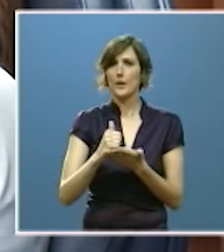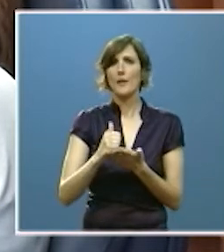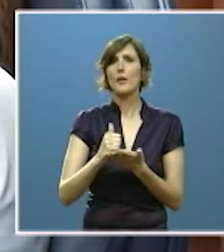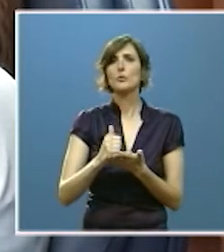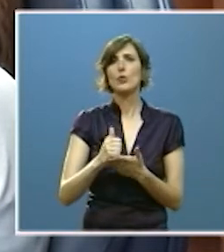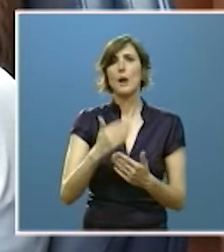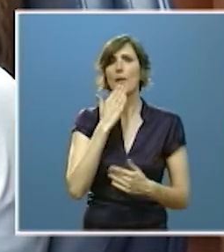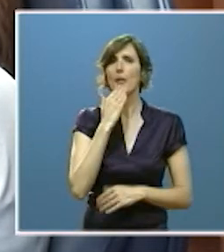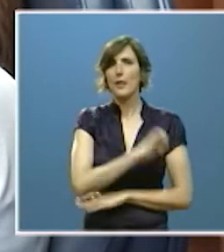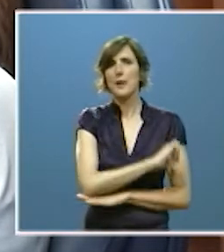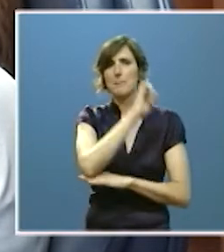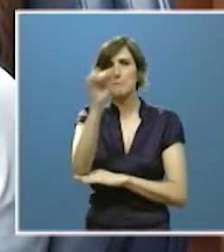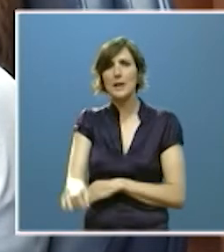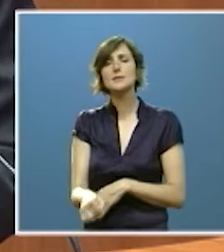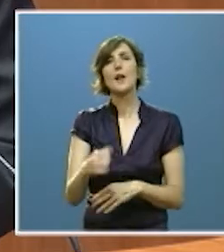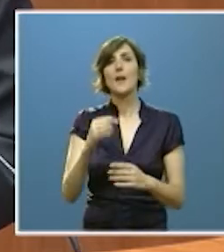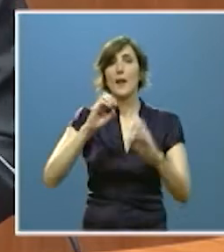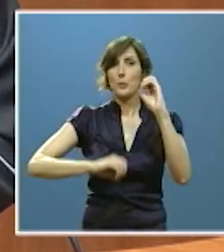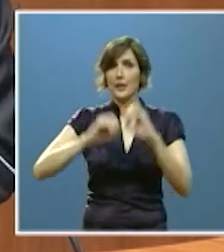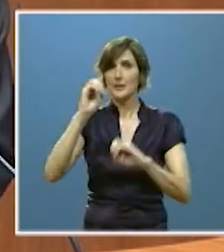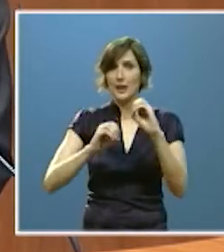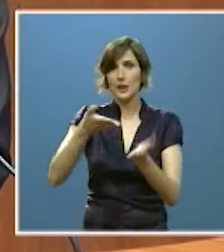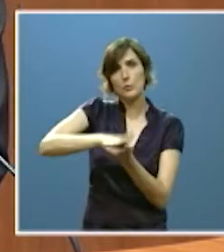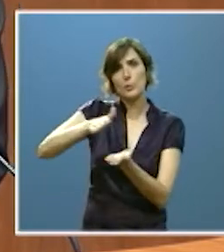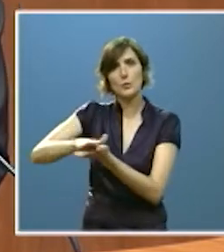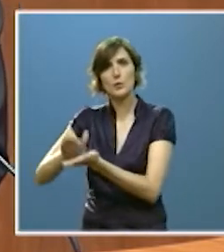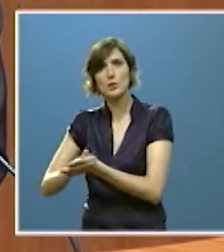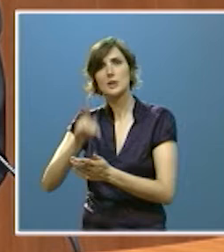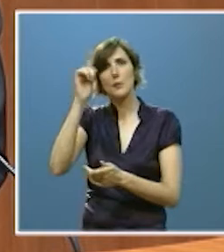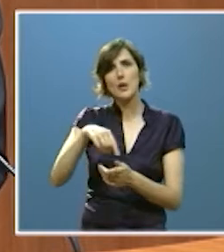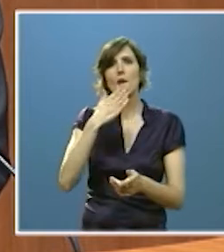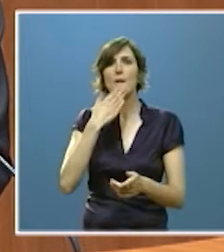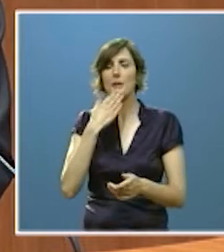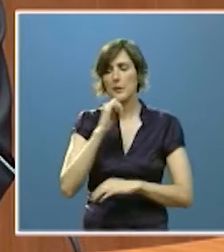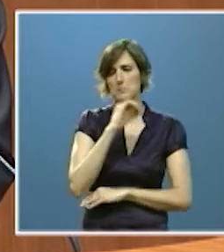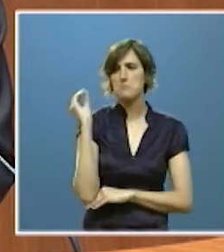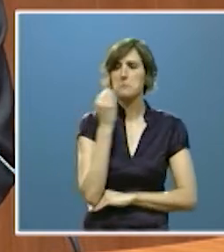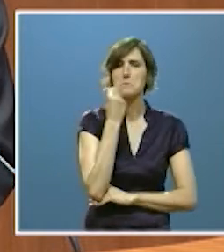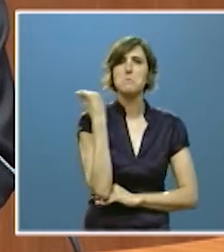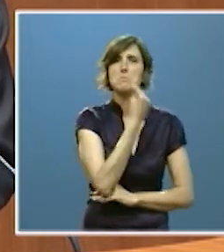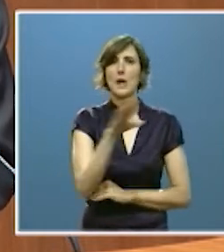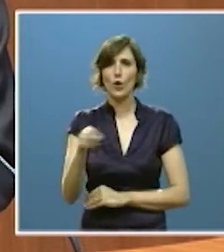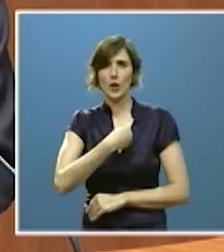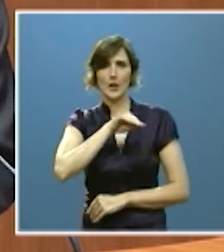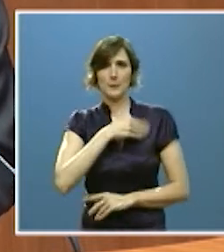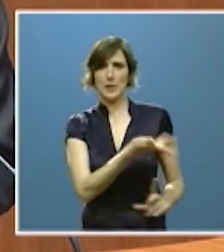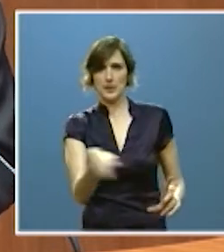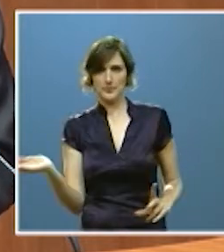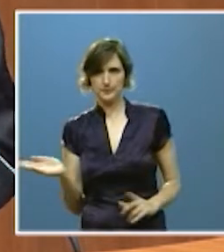y con datos de mortalidad ajustada por edad sustancialmente también mejores que los medios nacionales